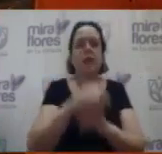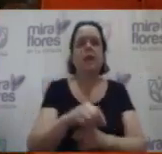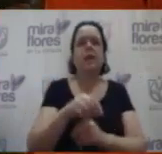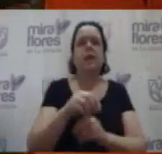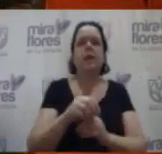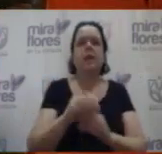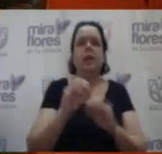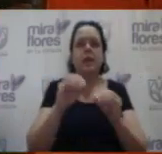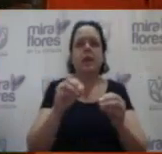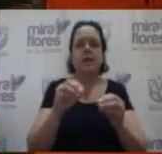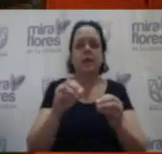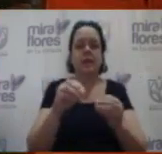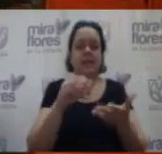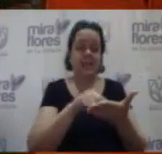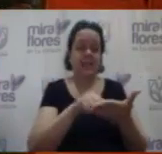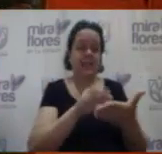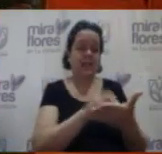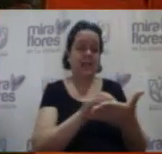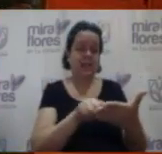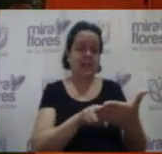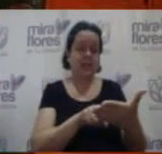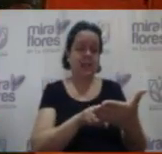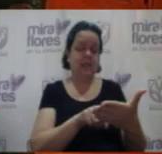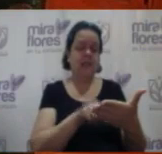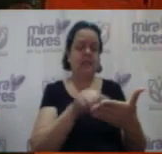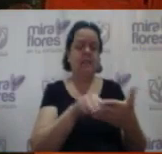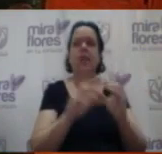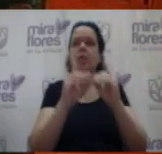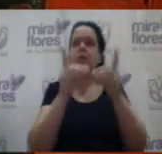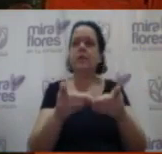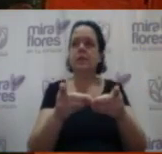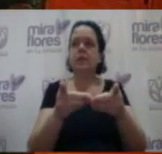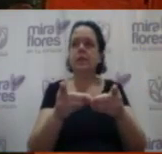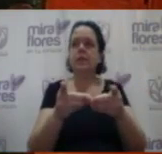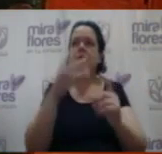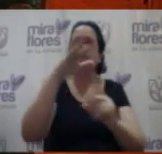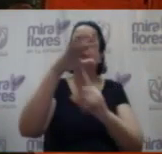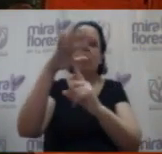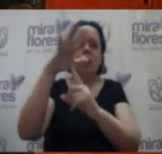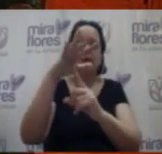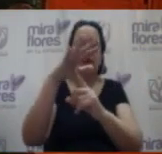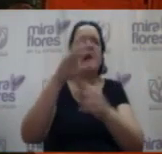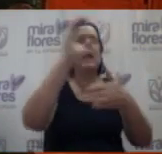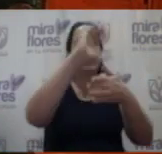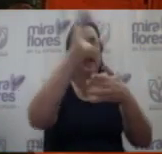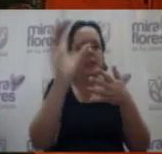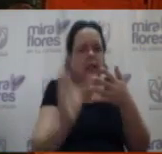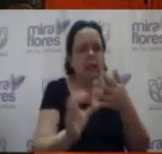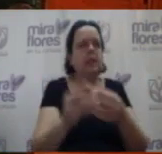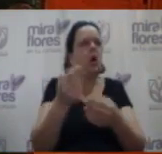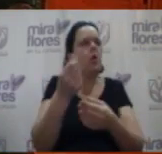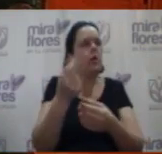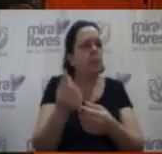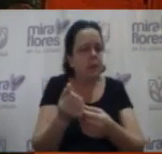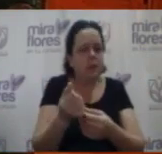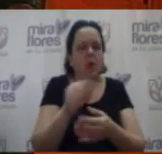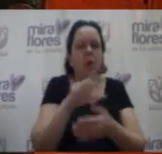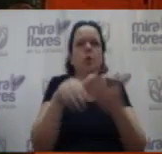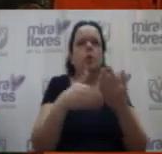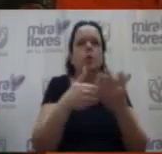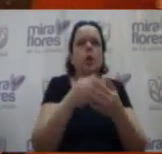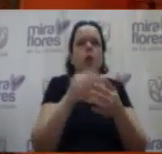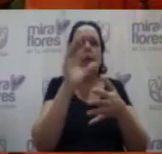debe ser. Estamos donando dos drones con tales características, tales marcas, con el precio de tal, como debe ser.